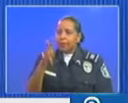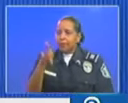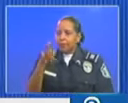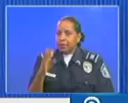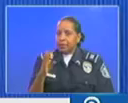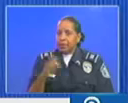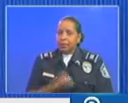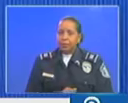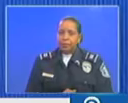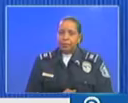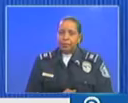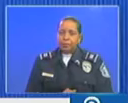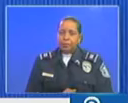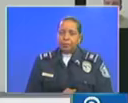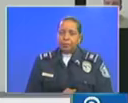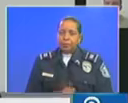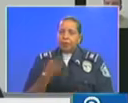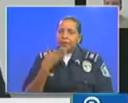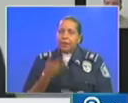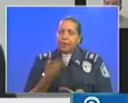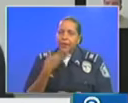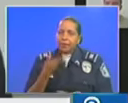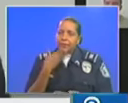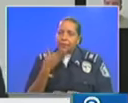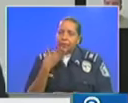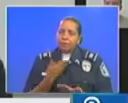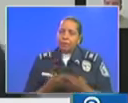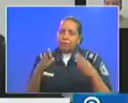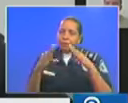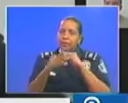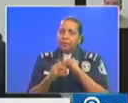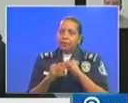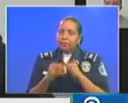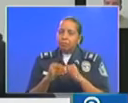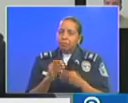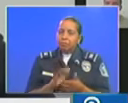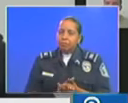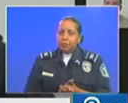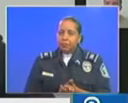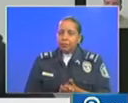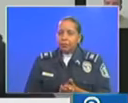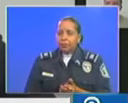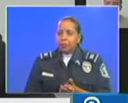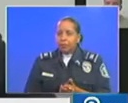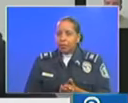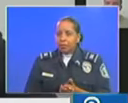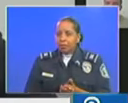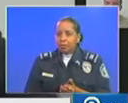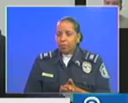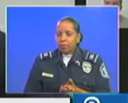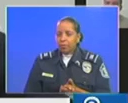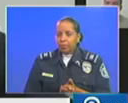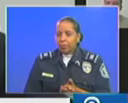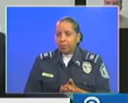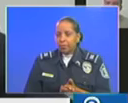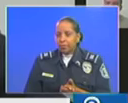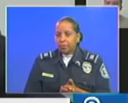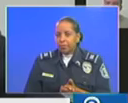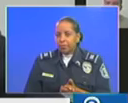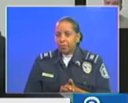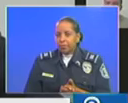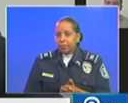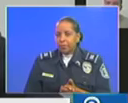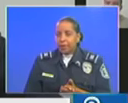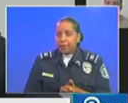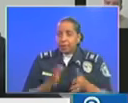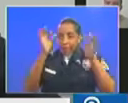bien gracias buena noche la consulta sería en relación a las enfermeras